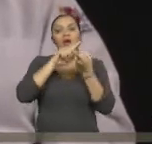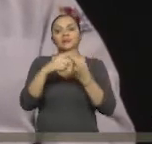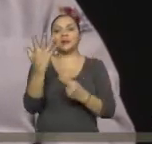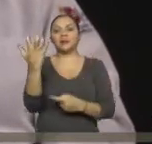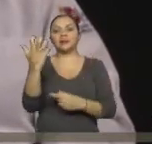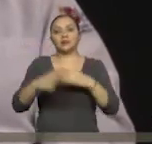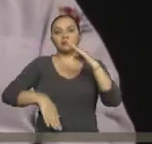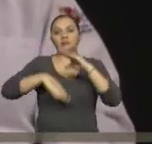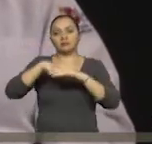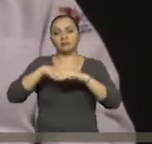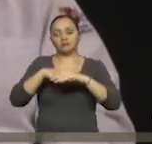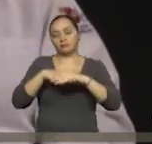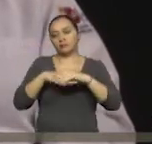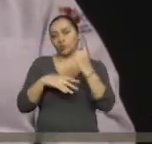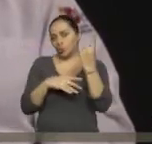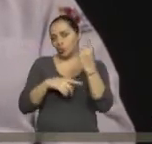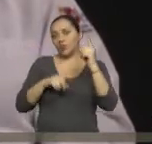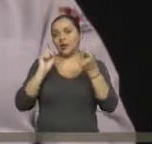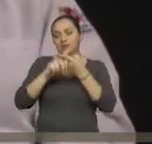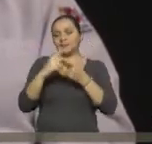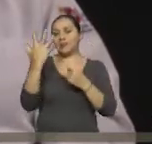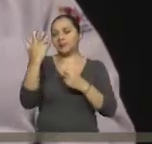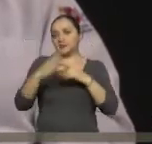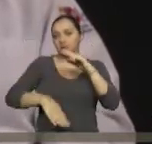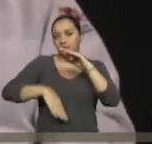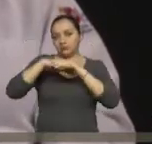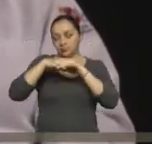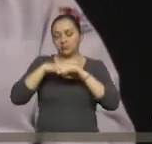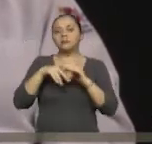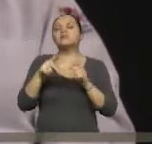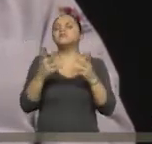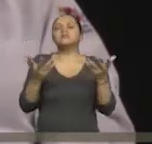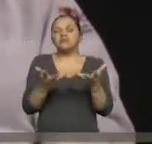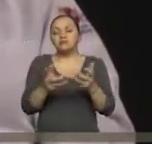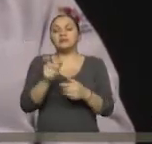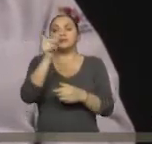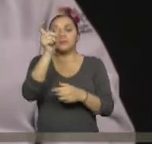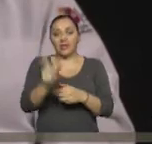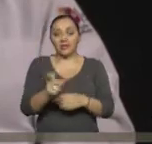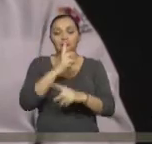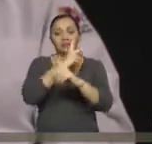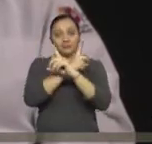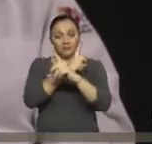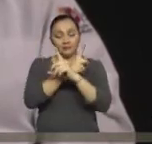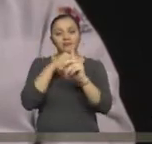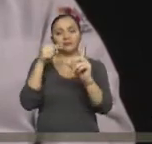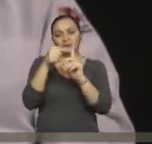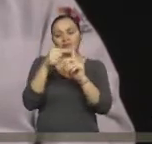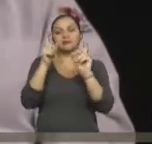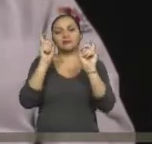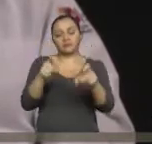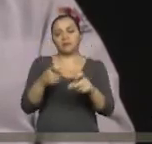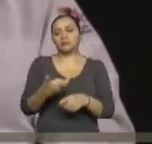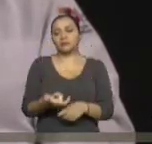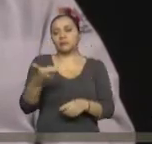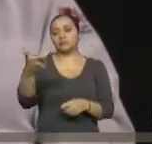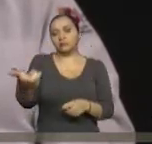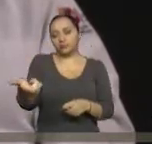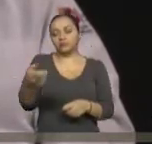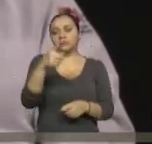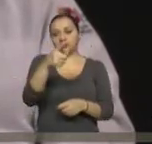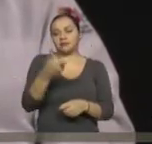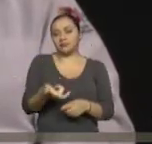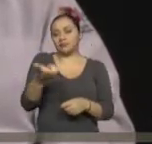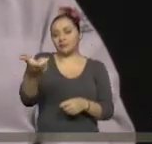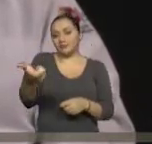Esta calificación puede determinar el hecho de que la persona con discapacidad sea acreditada o no con una